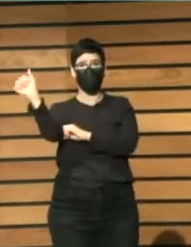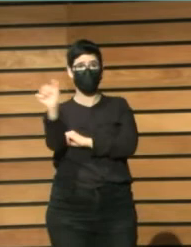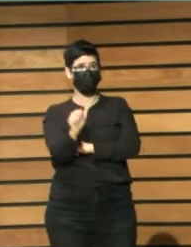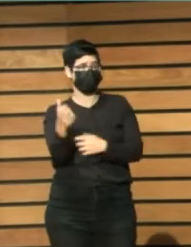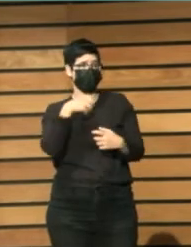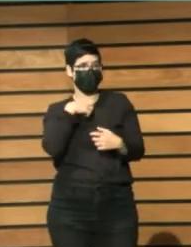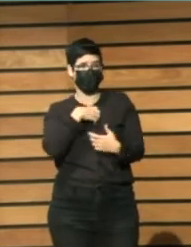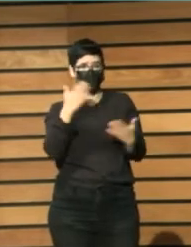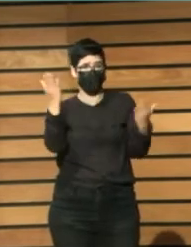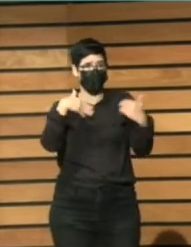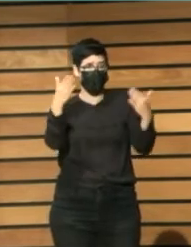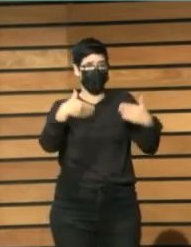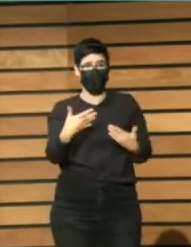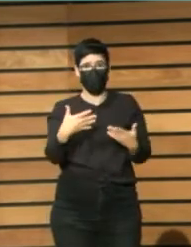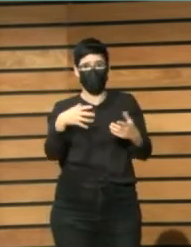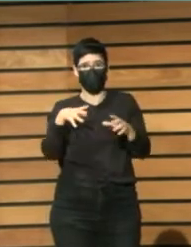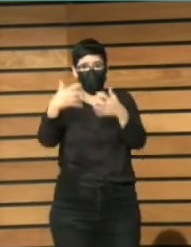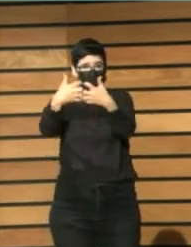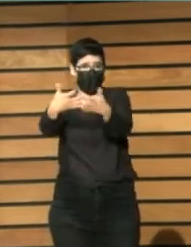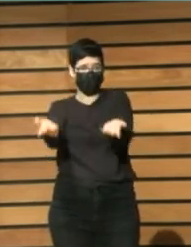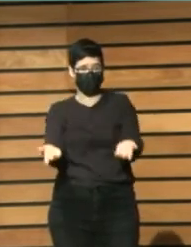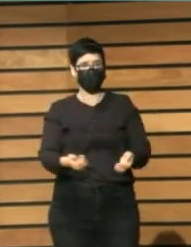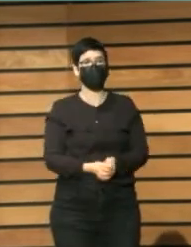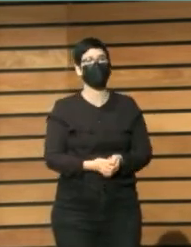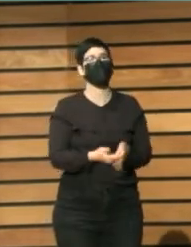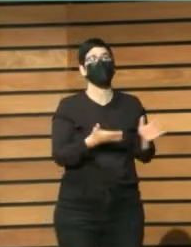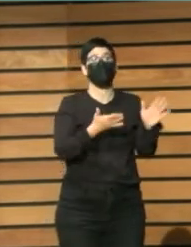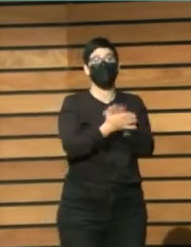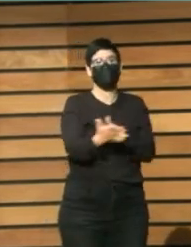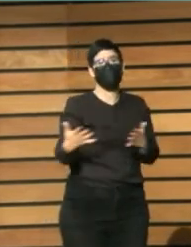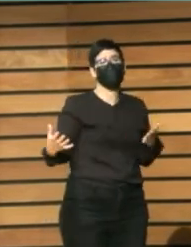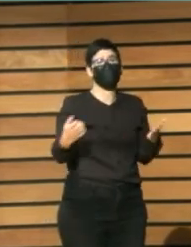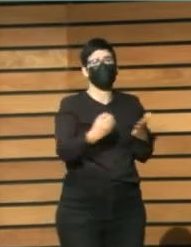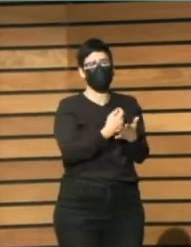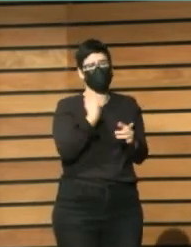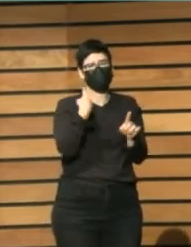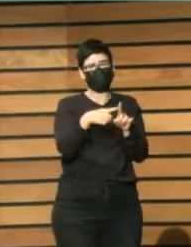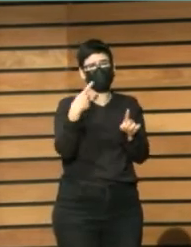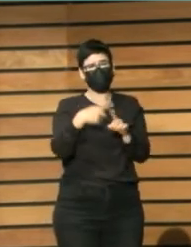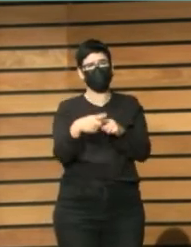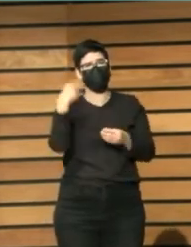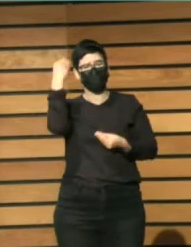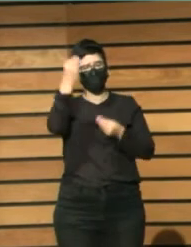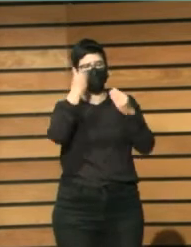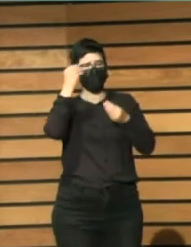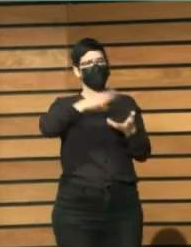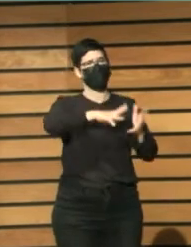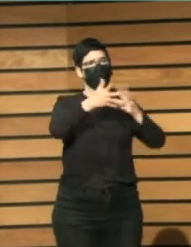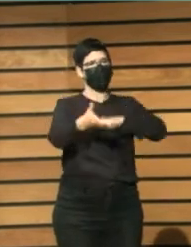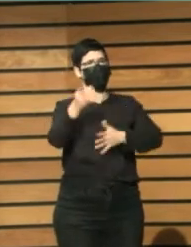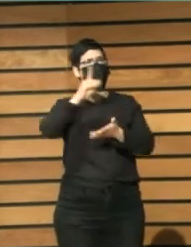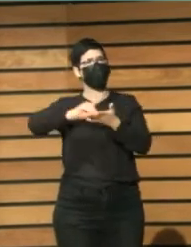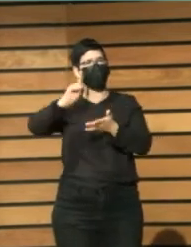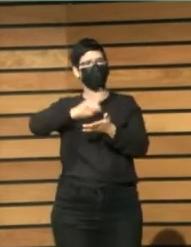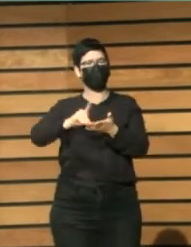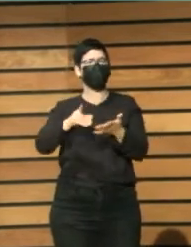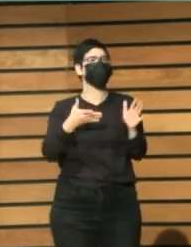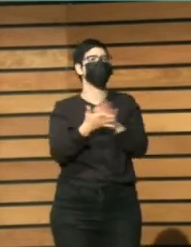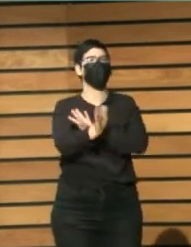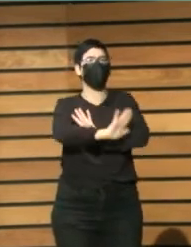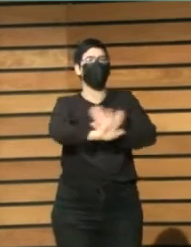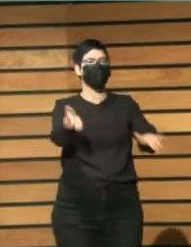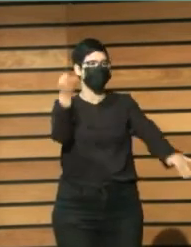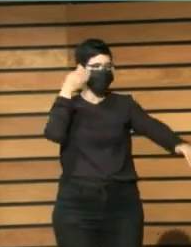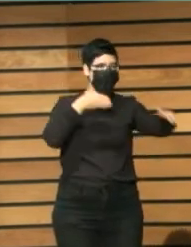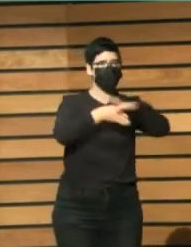No todas las motivaciones para digitalizar tienen que ver con el acceso, ¿no? También ha habido proyectos muy bonitos en los que